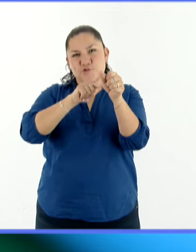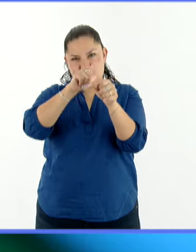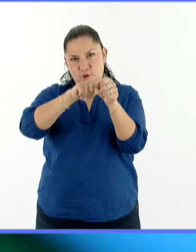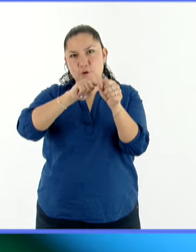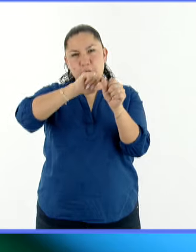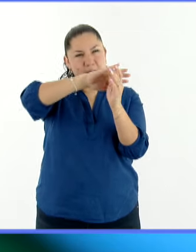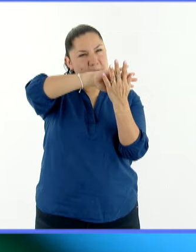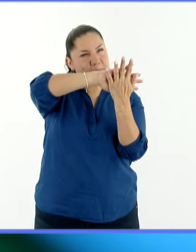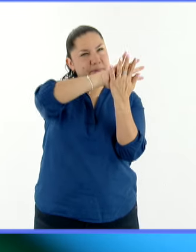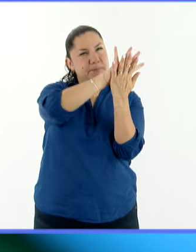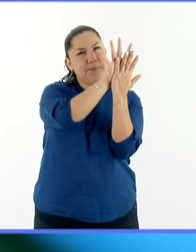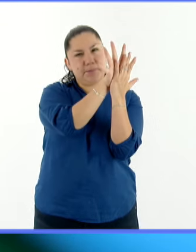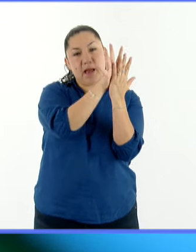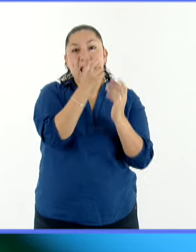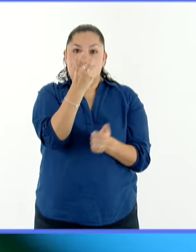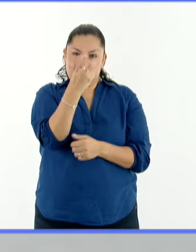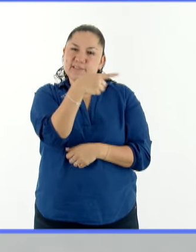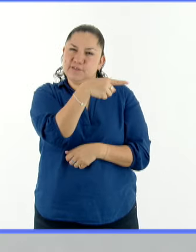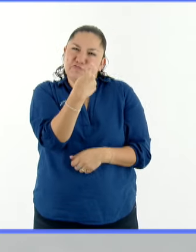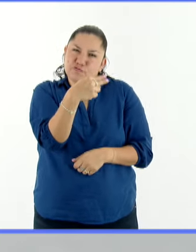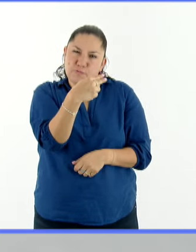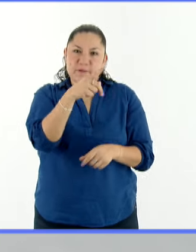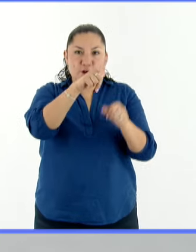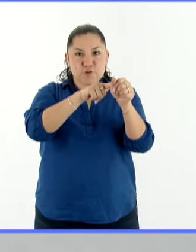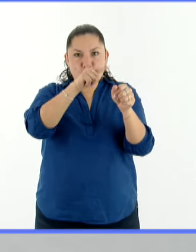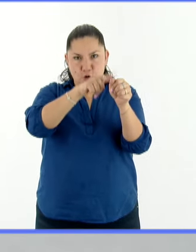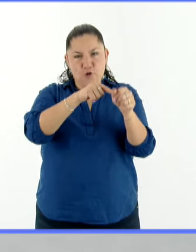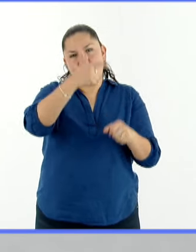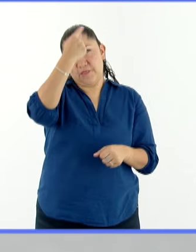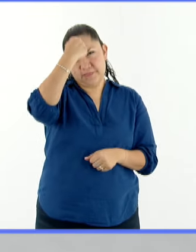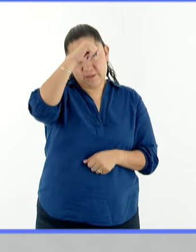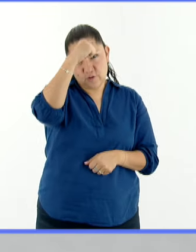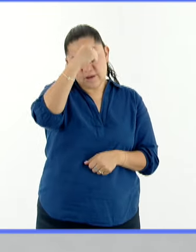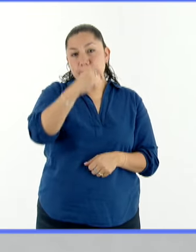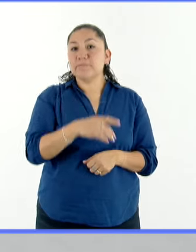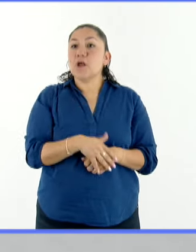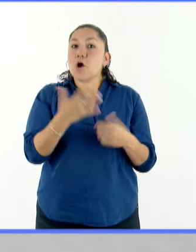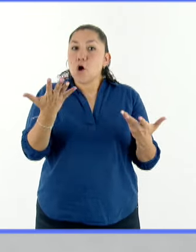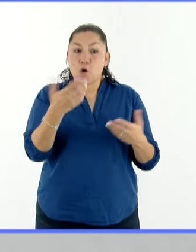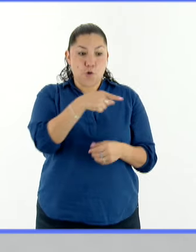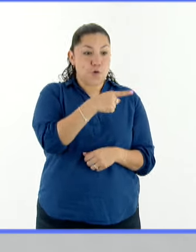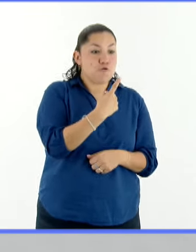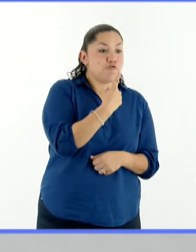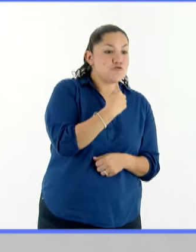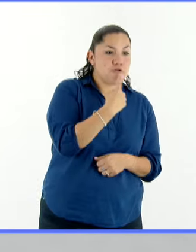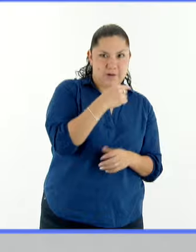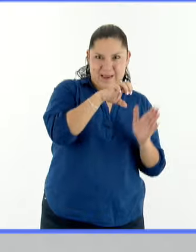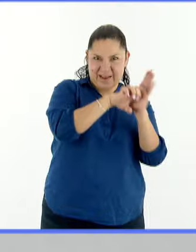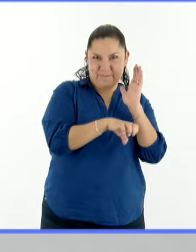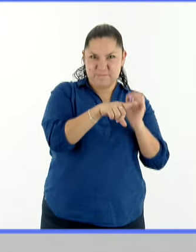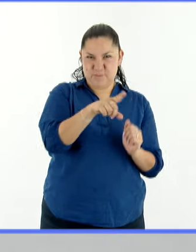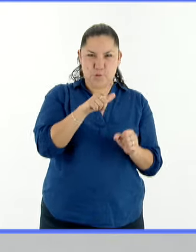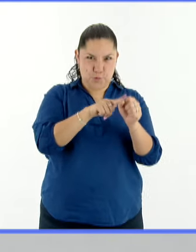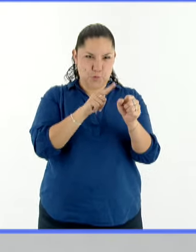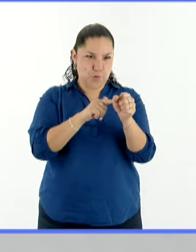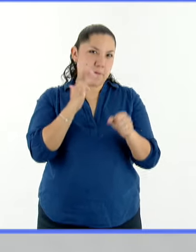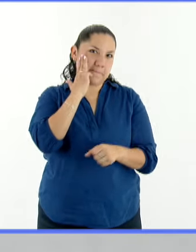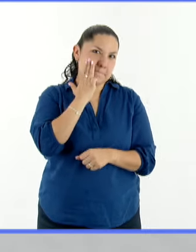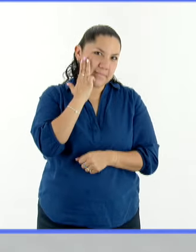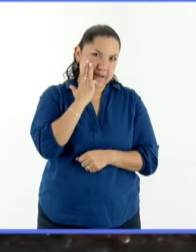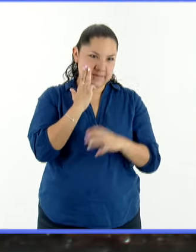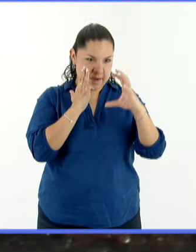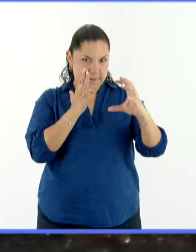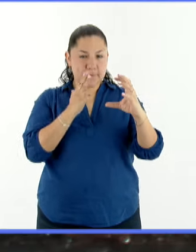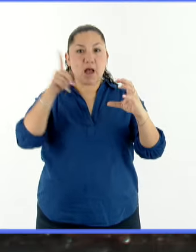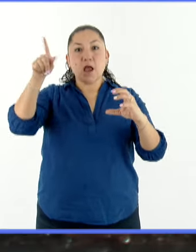llamamos la teoría del color, donde un objeto color rojo como una manzana absorbe todas las frecuencias de colores en la